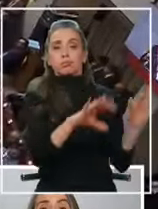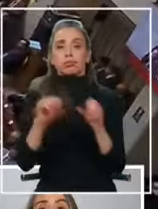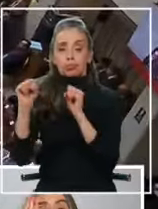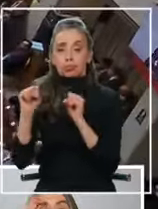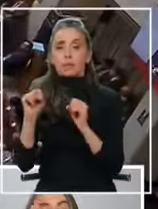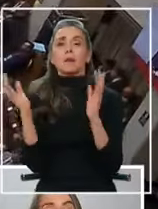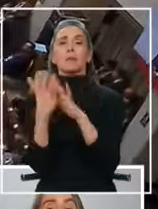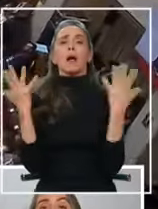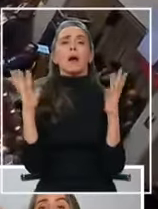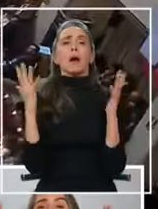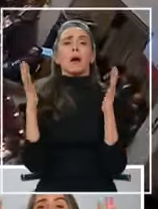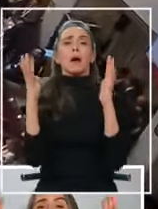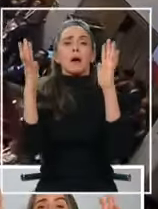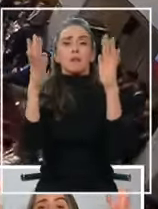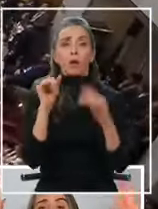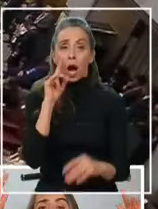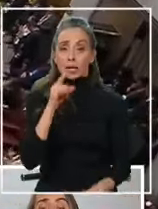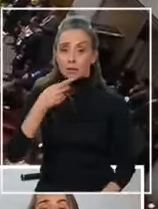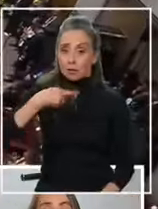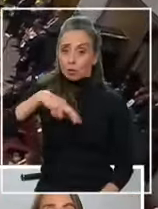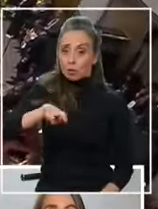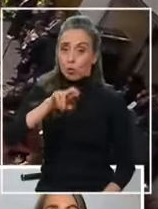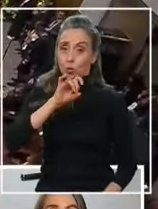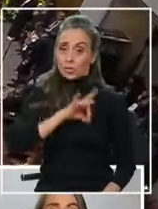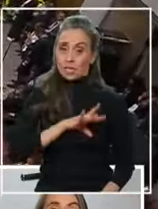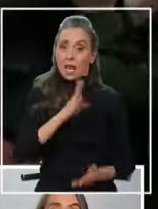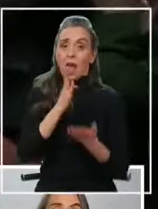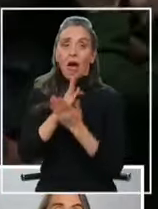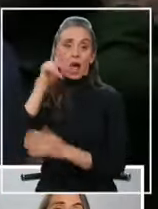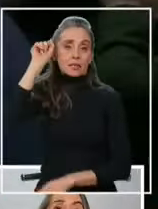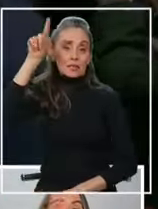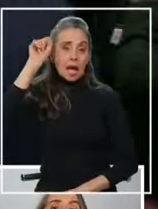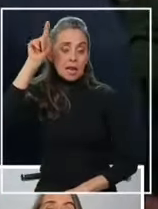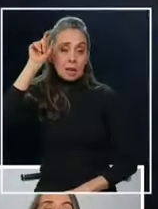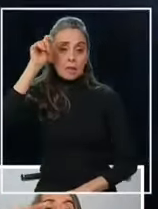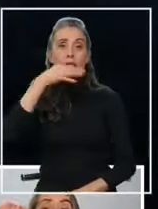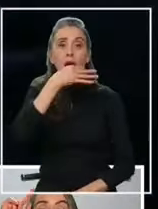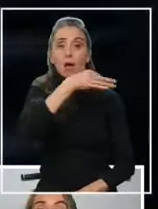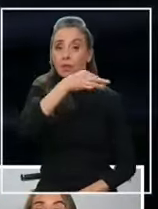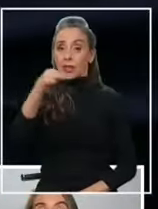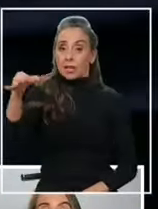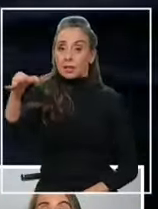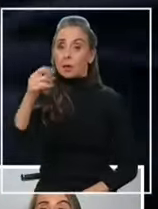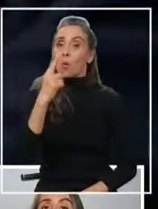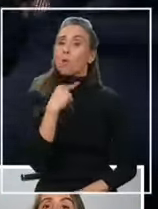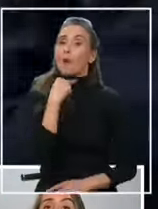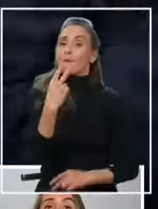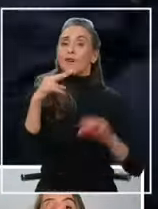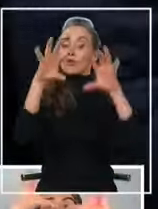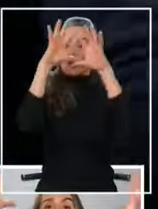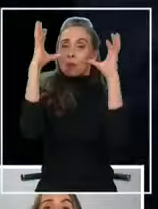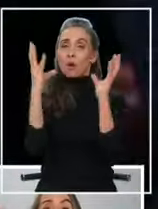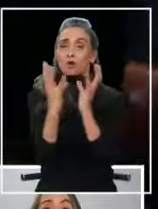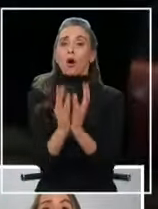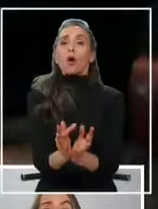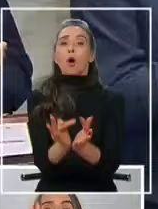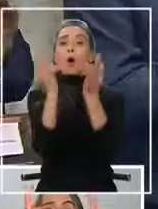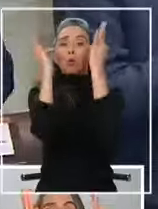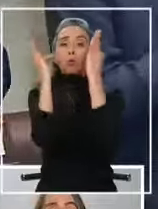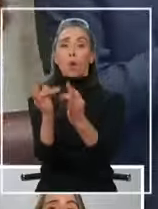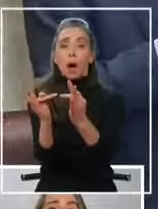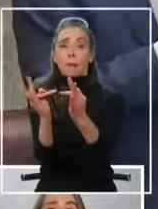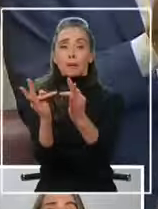Y así, desde el sur de Chile hasta Alemania, le decimos con una sola voz al mundo nunca